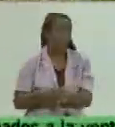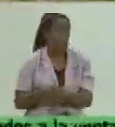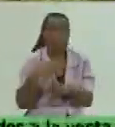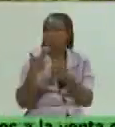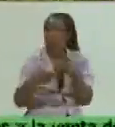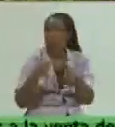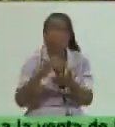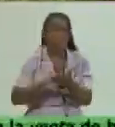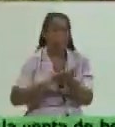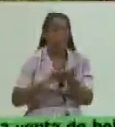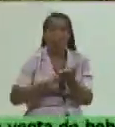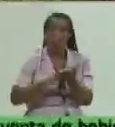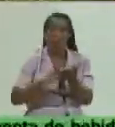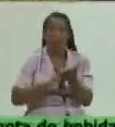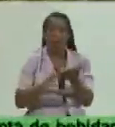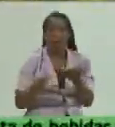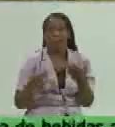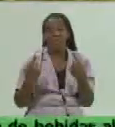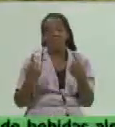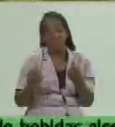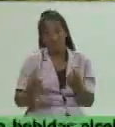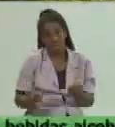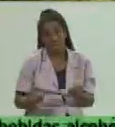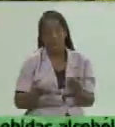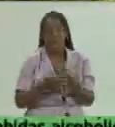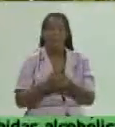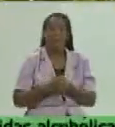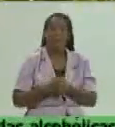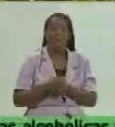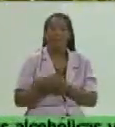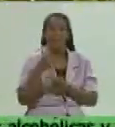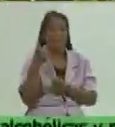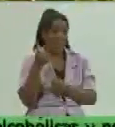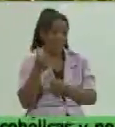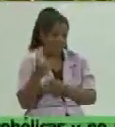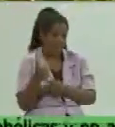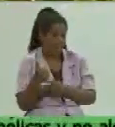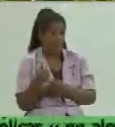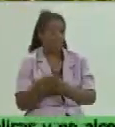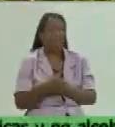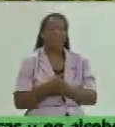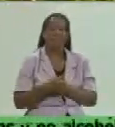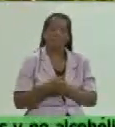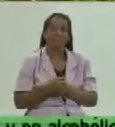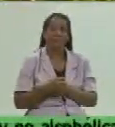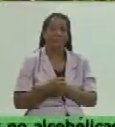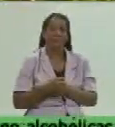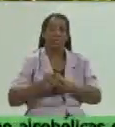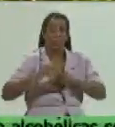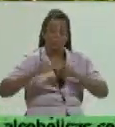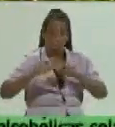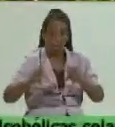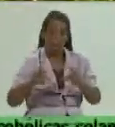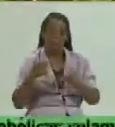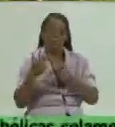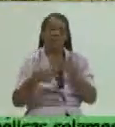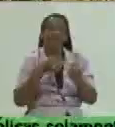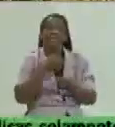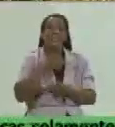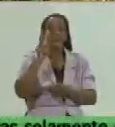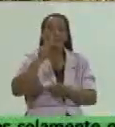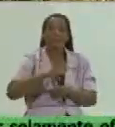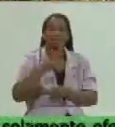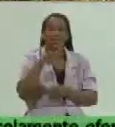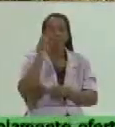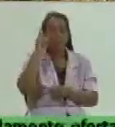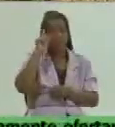tenemos por supuesto el mecanismo pero necesitamos para bien se está rehaciendo se está evaluando la nueva política